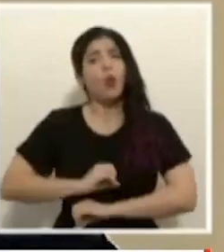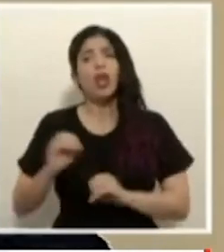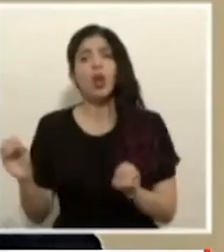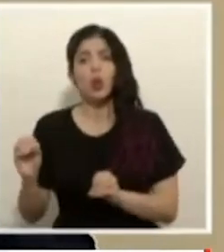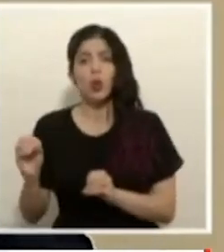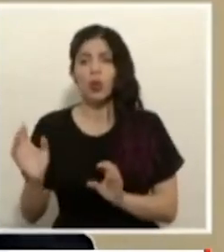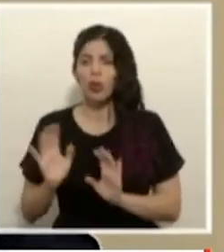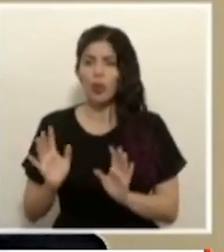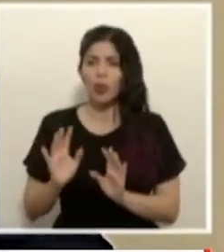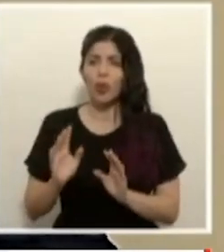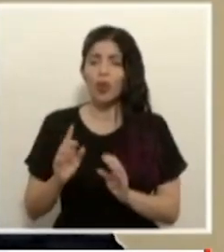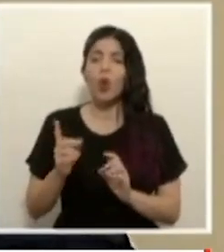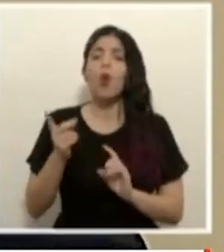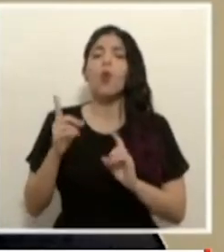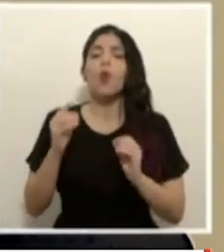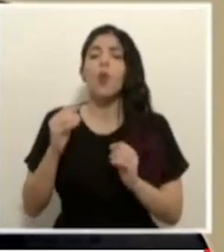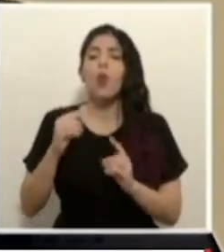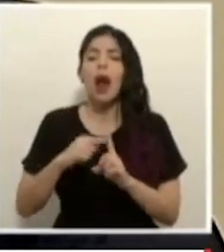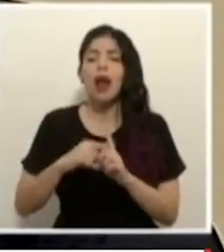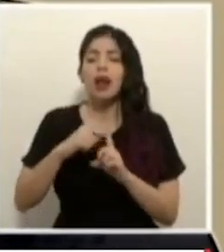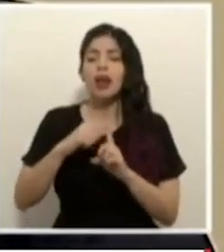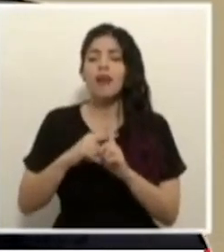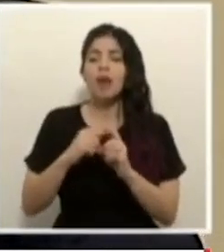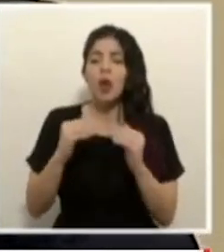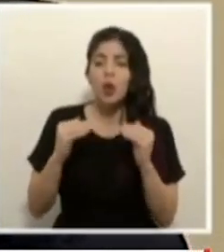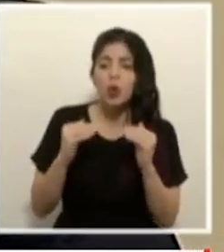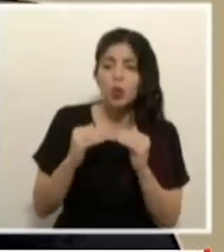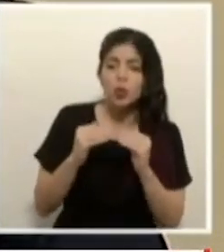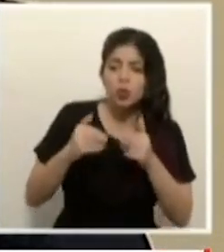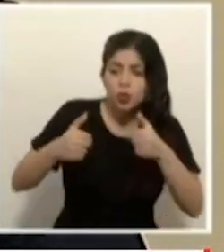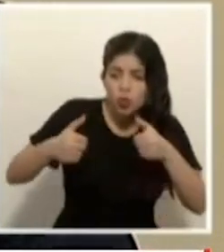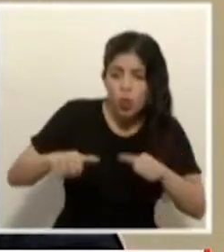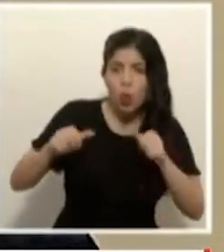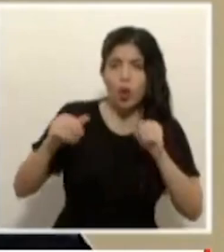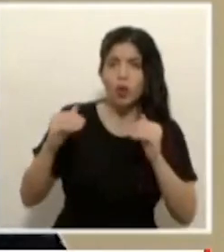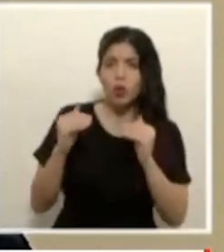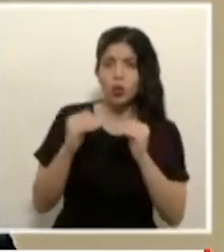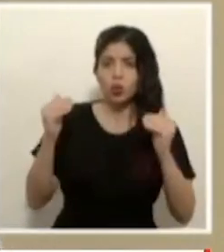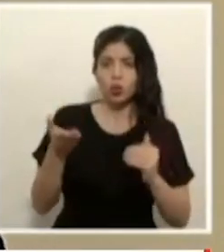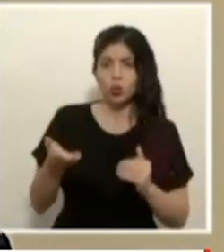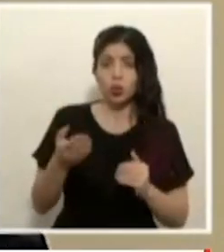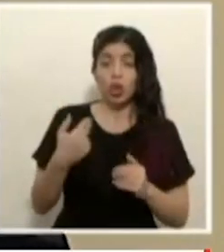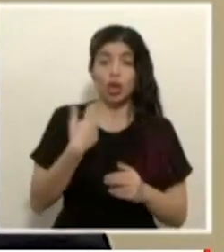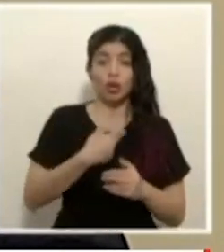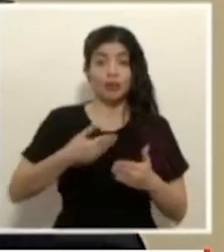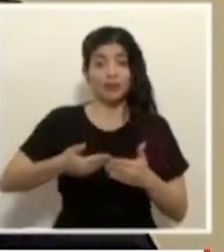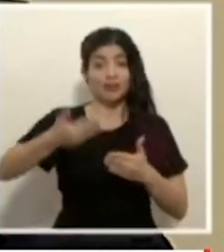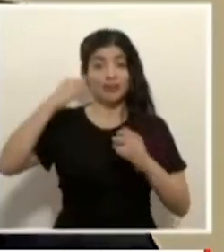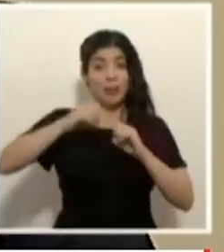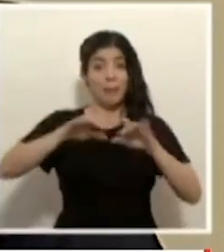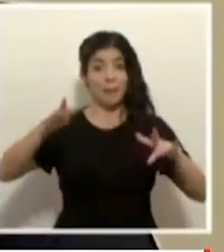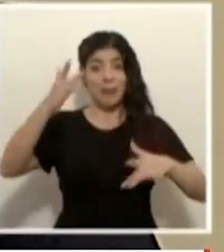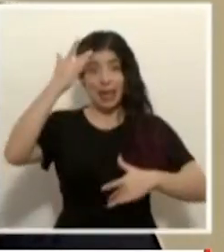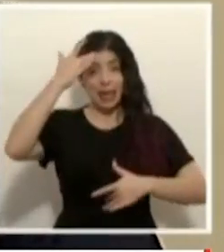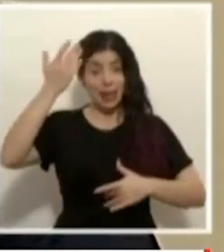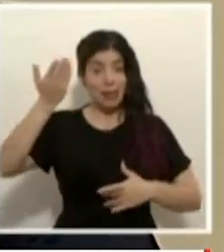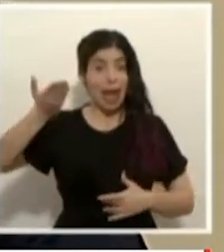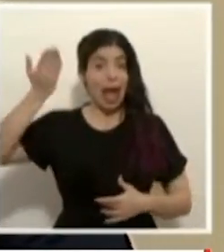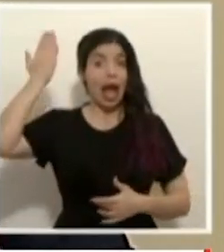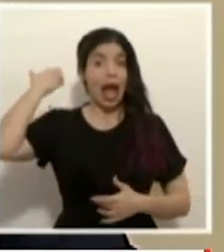ser un tema de la justa medida y el justo acuerdo a ver nosotros previo a la pandemia acarreamos un